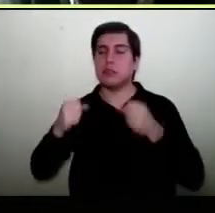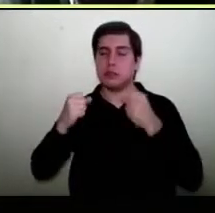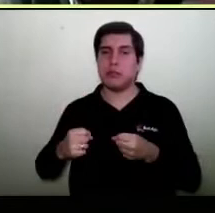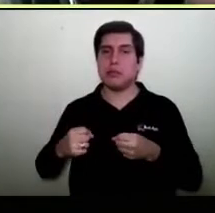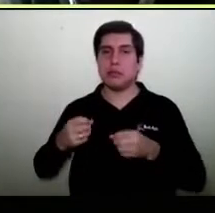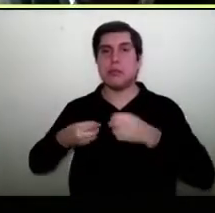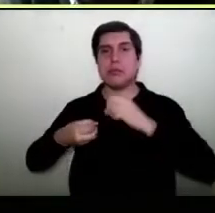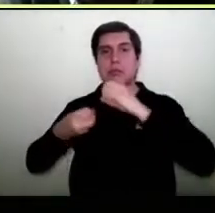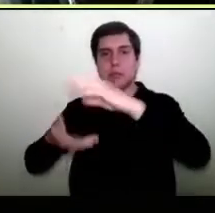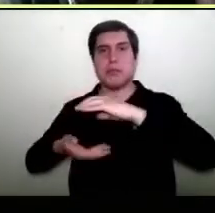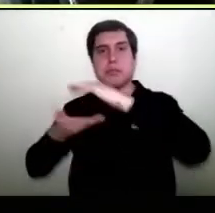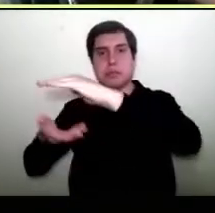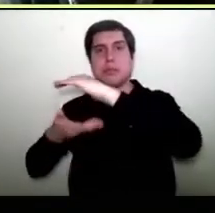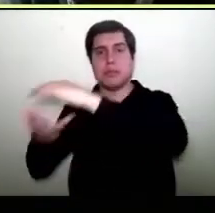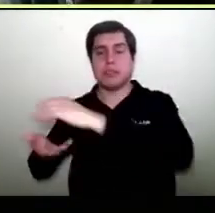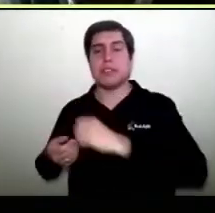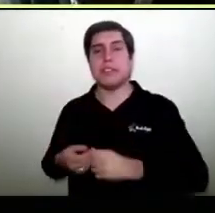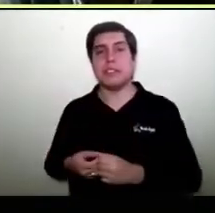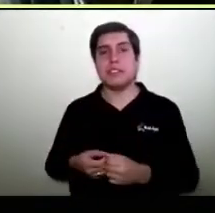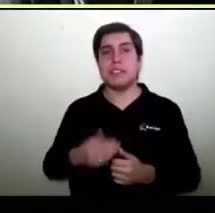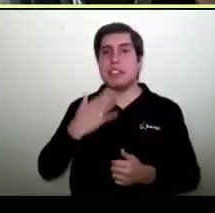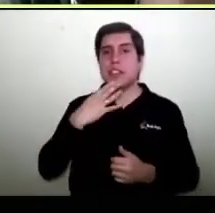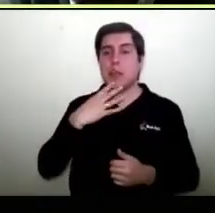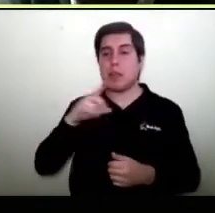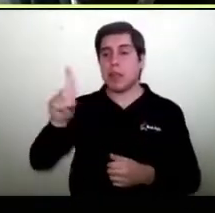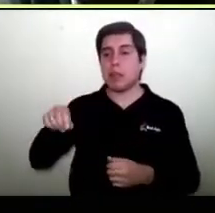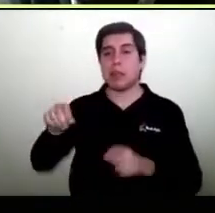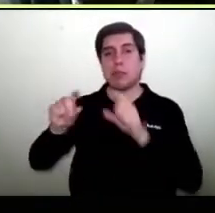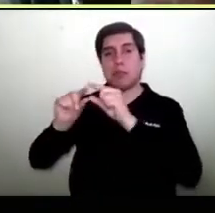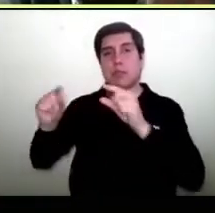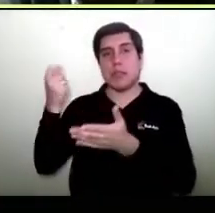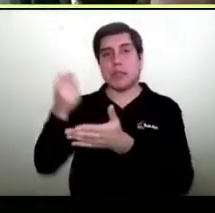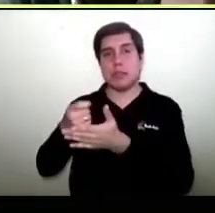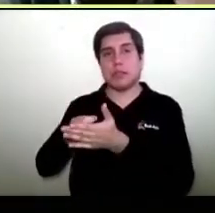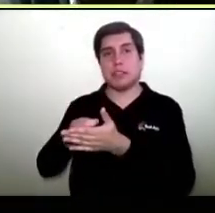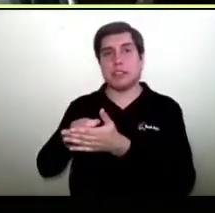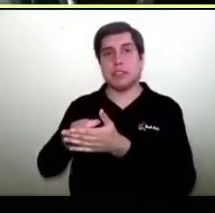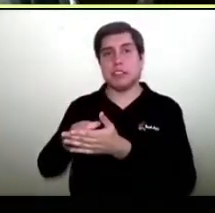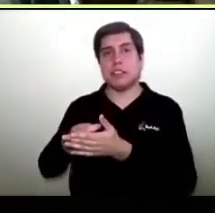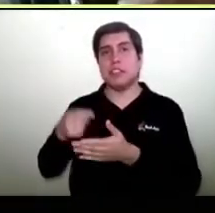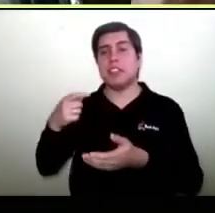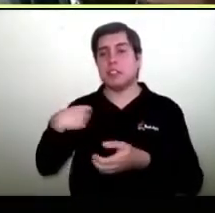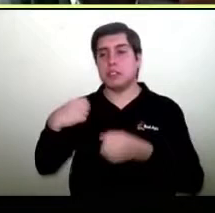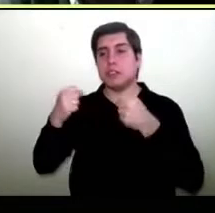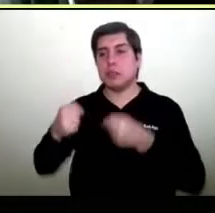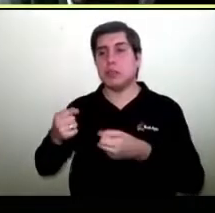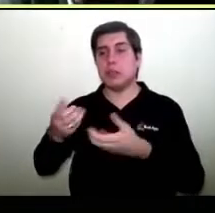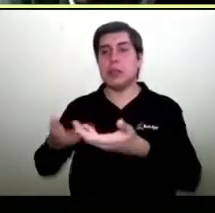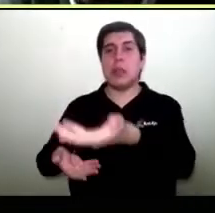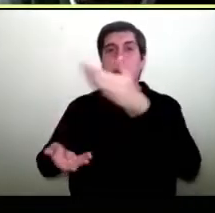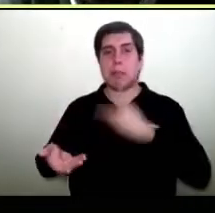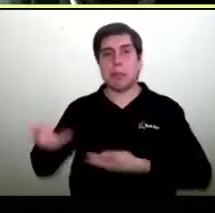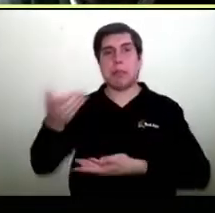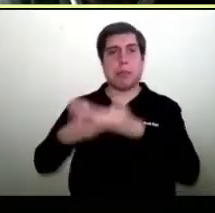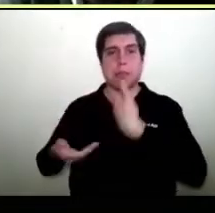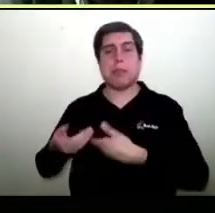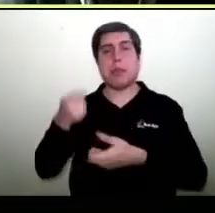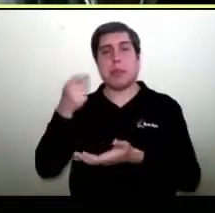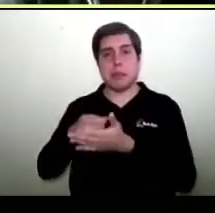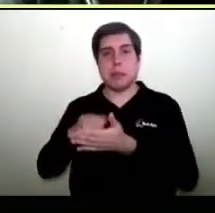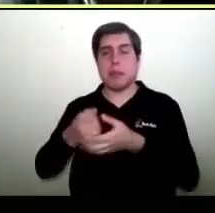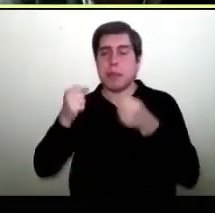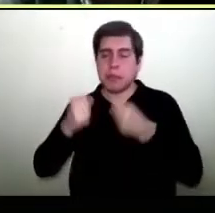pueden ofrecer cada una en las tiendas. De la misma forma el botón de pago uno puede mantener su transferencia electrónica, sus distintas formas de pago